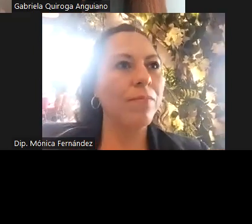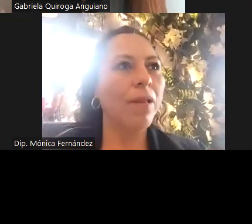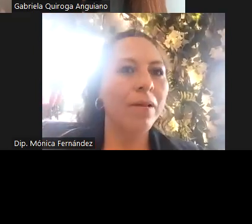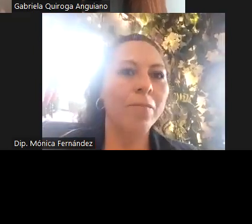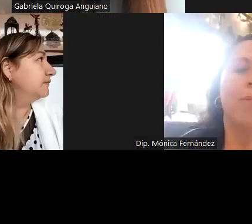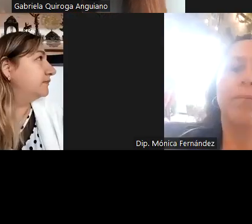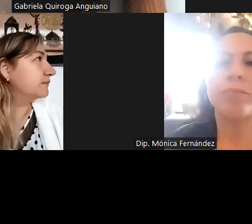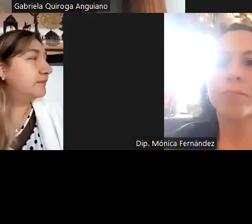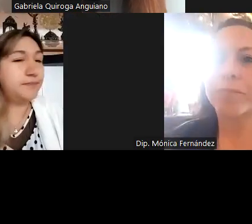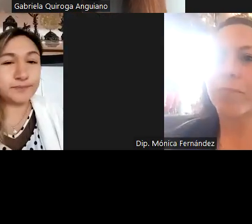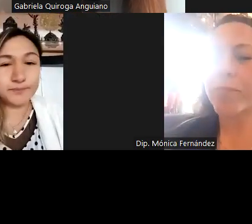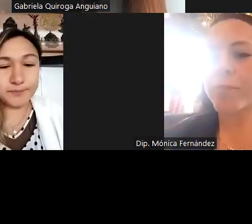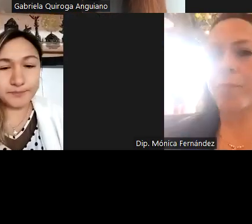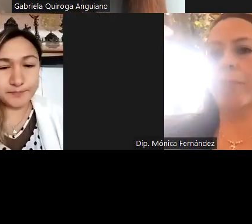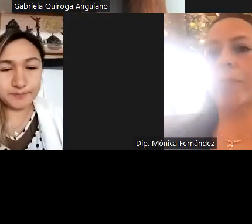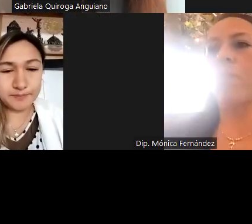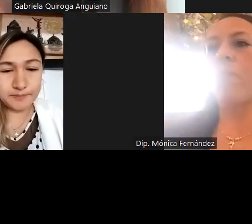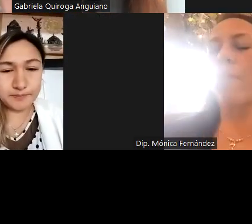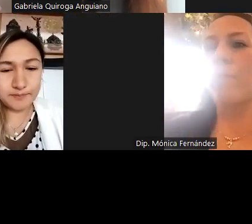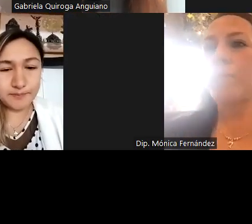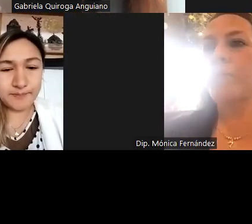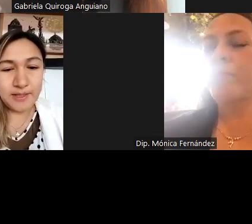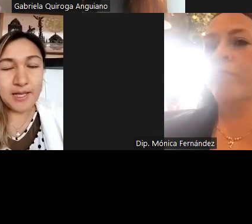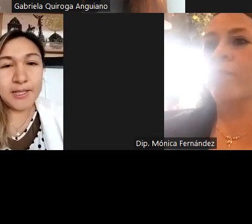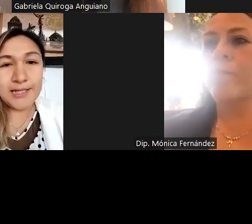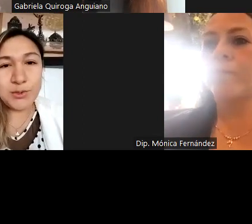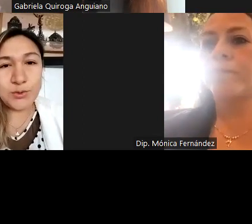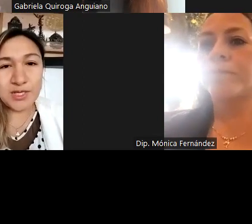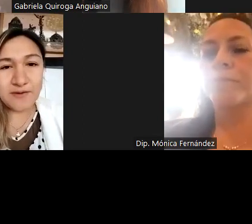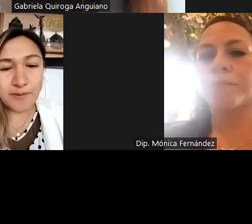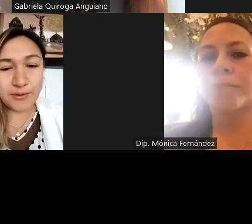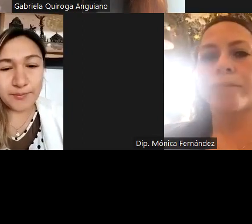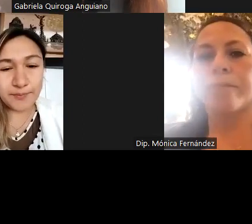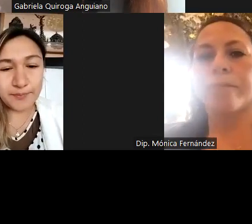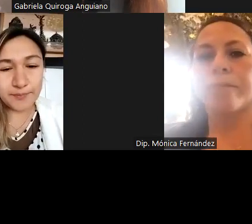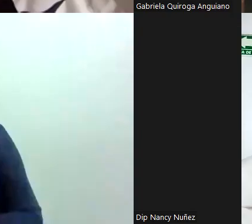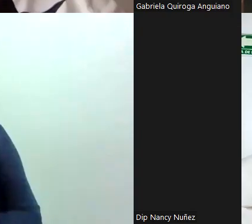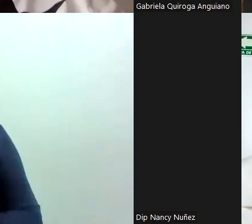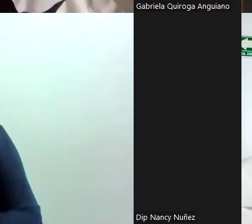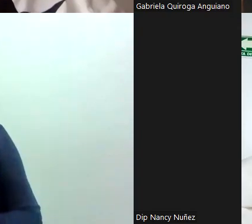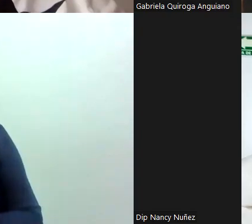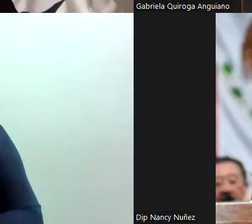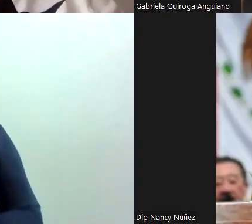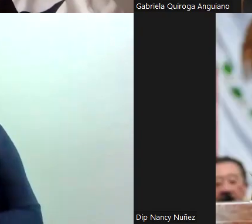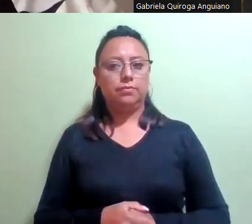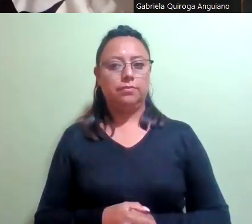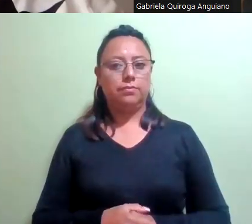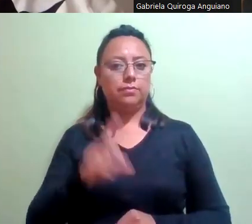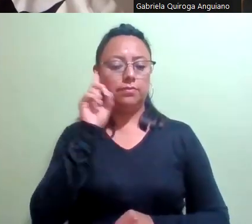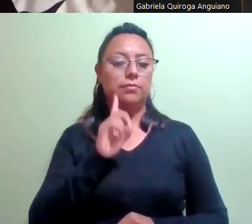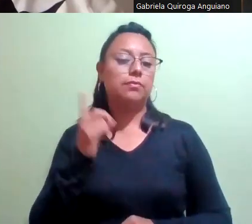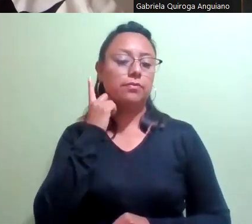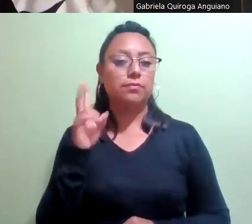Diputada Nancy Marlene Núñez Reséndiz. Nancy Núñez a favor. Diputada